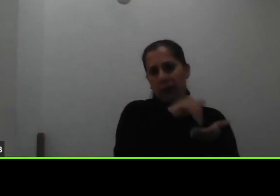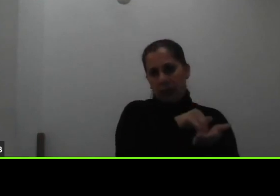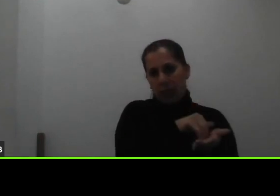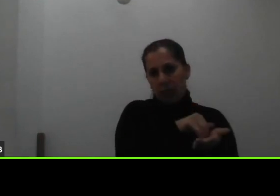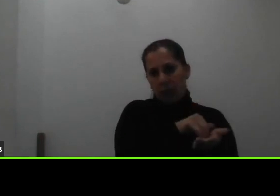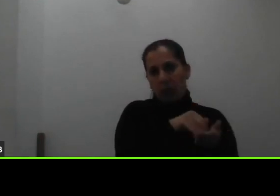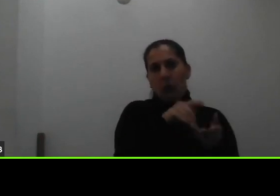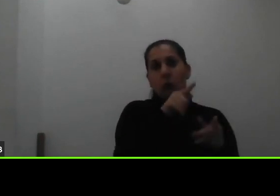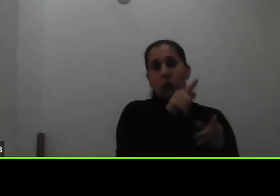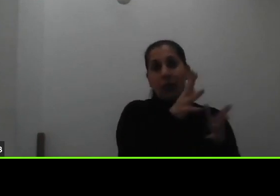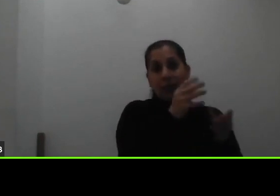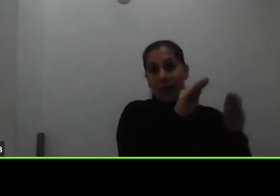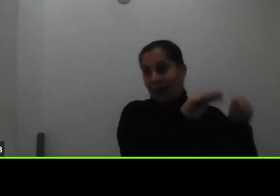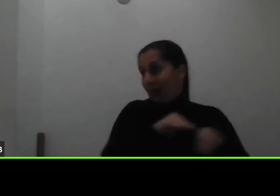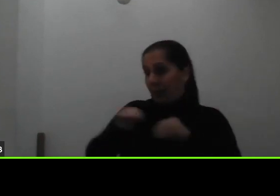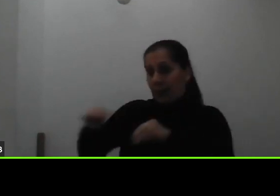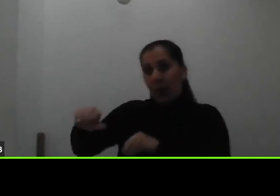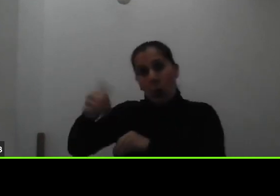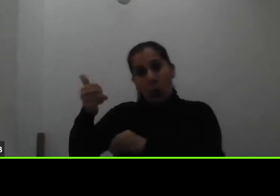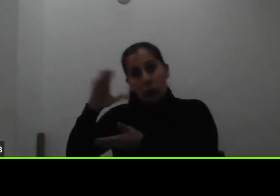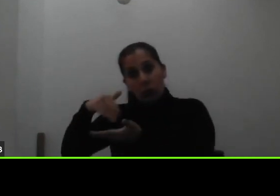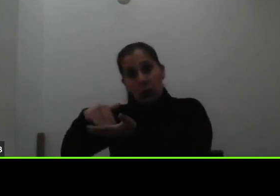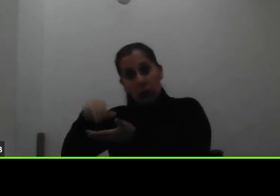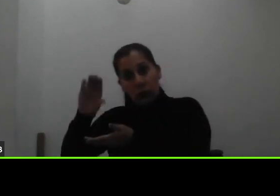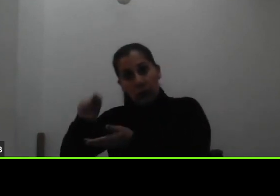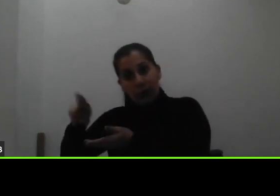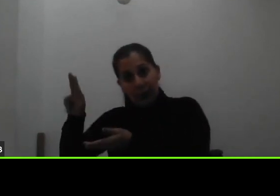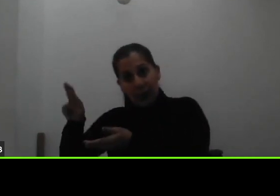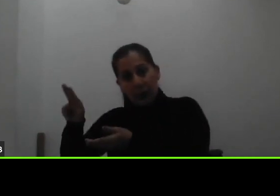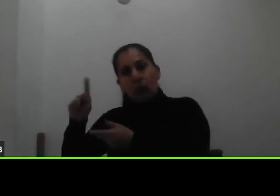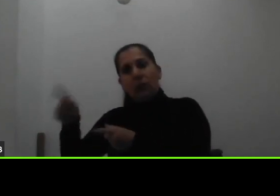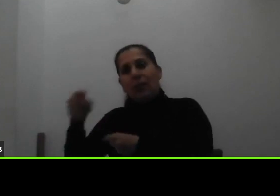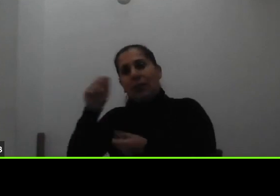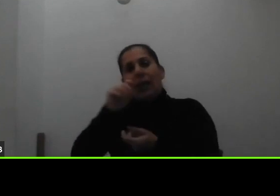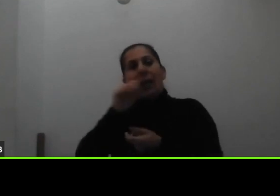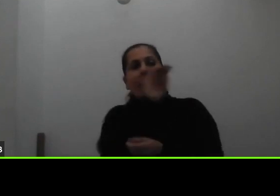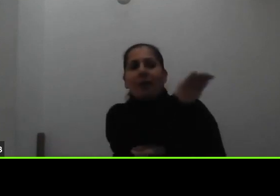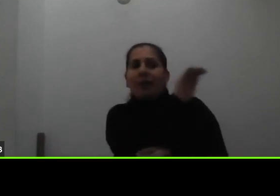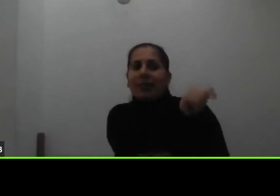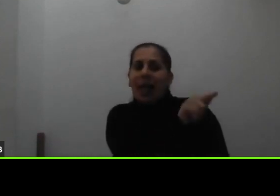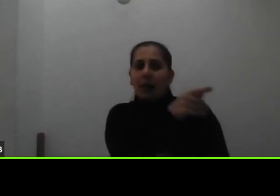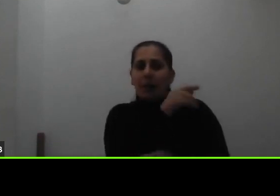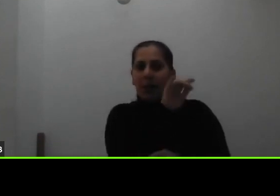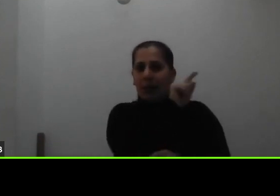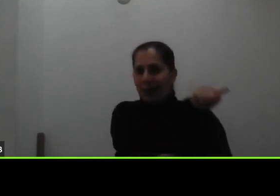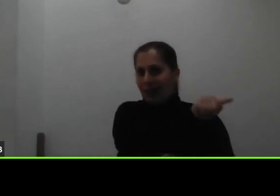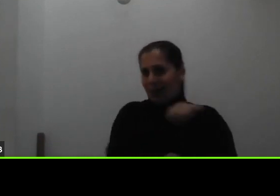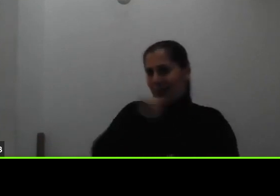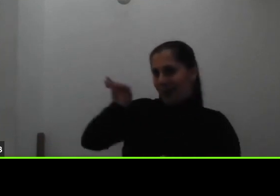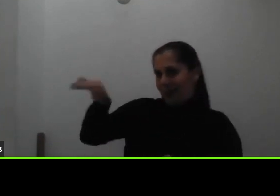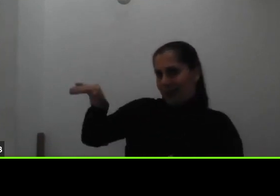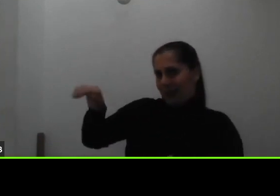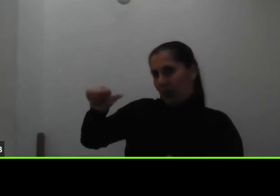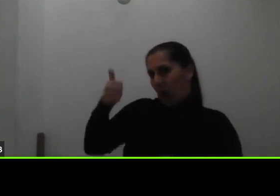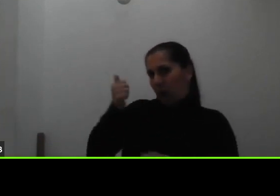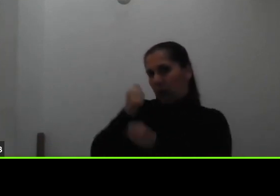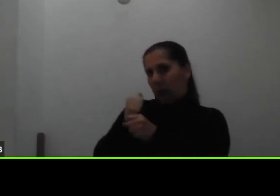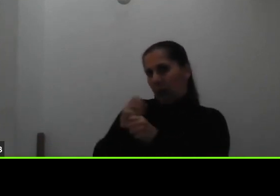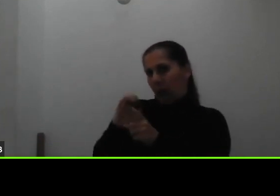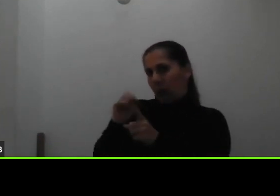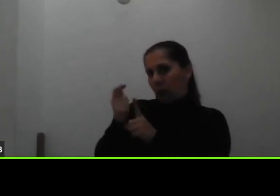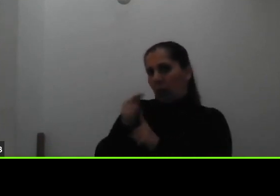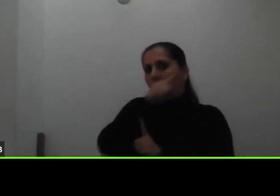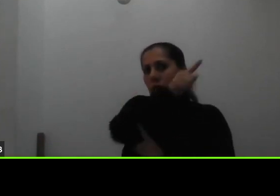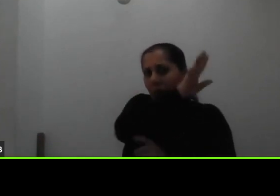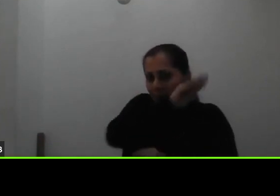que reportarlo para avisarle a la siguiente o a la trabajadora o trabajador social que va a atender su caso de que ustedes